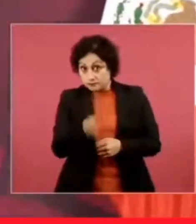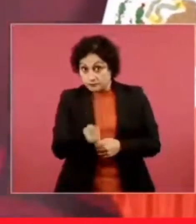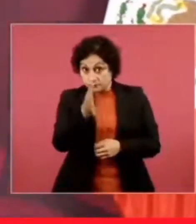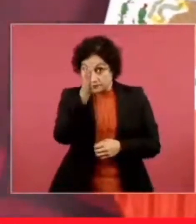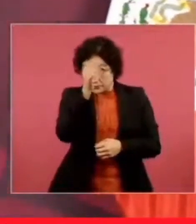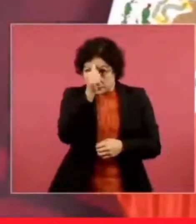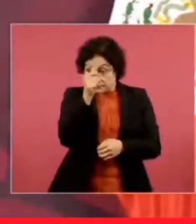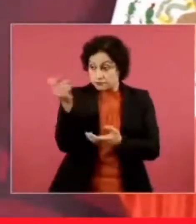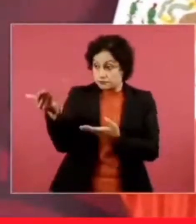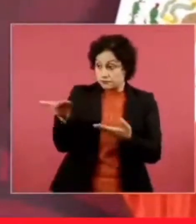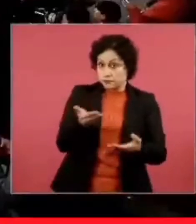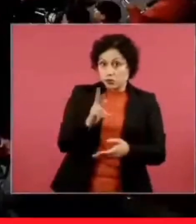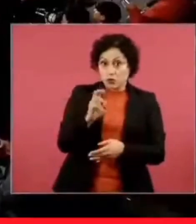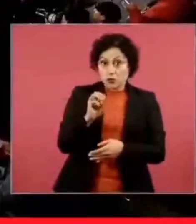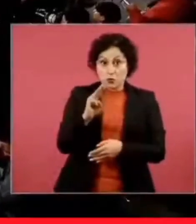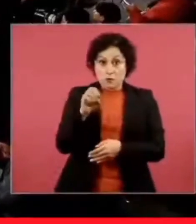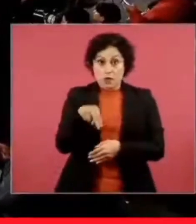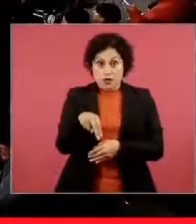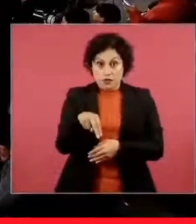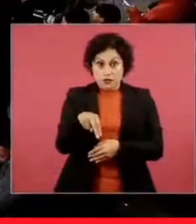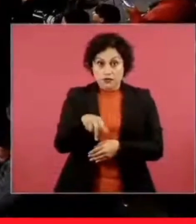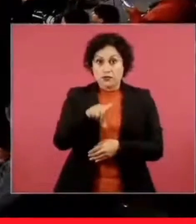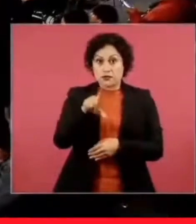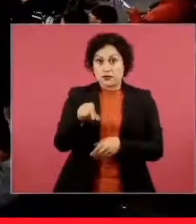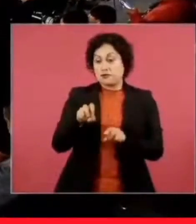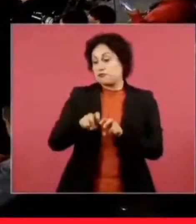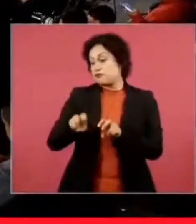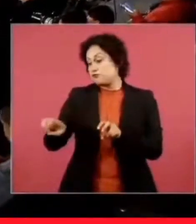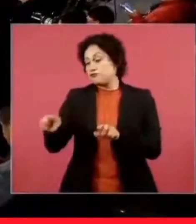Román y seguimos adelante.